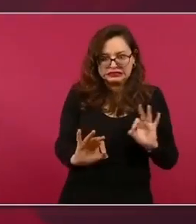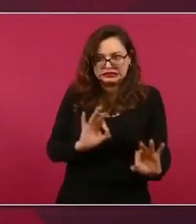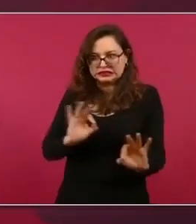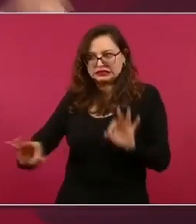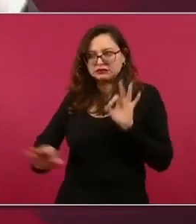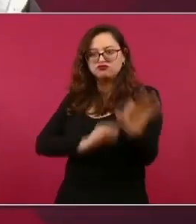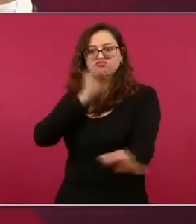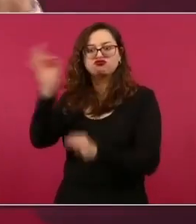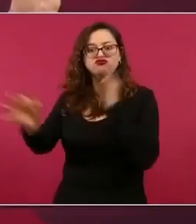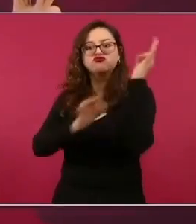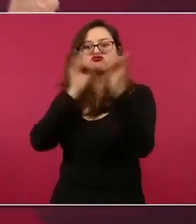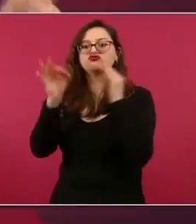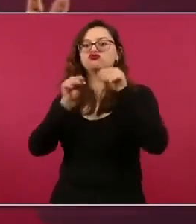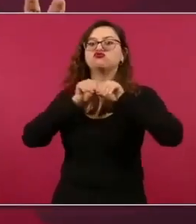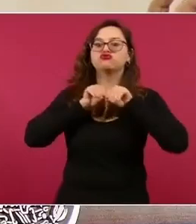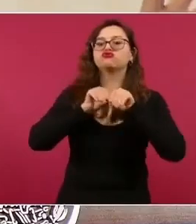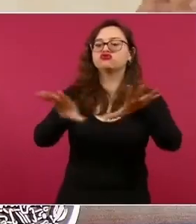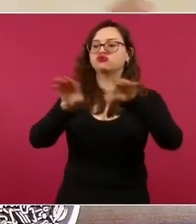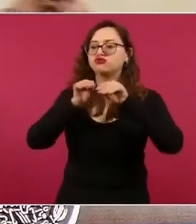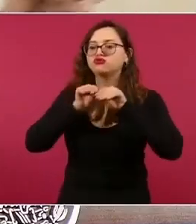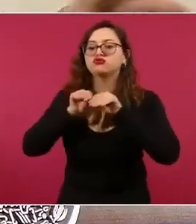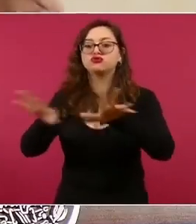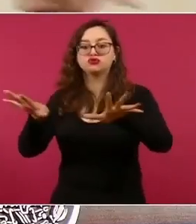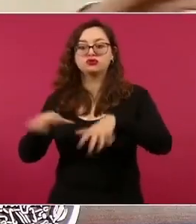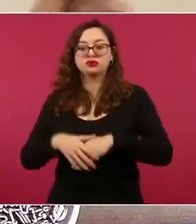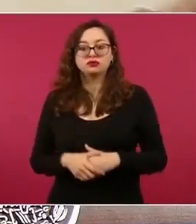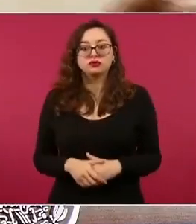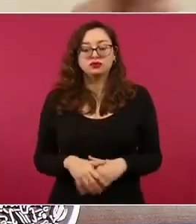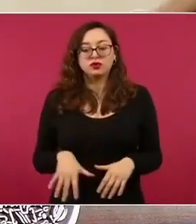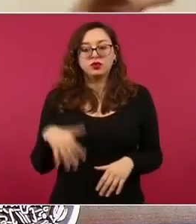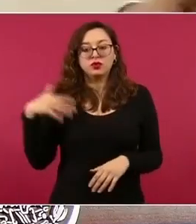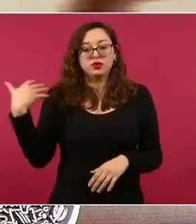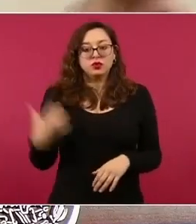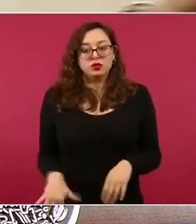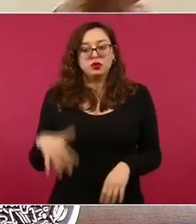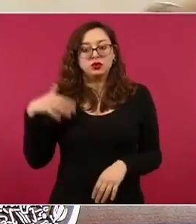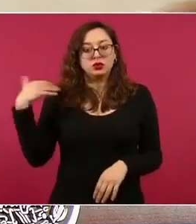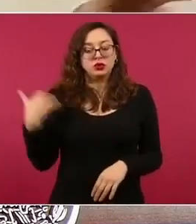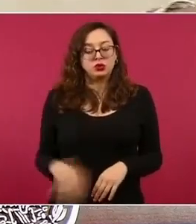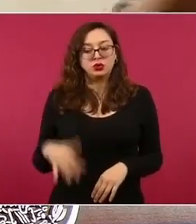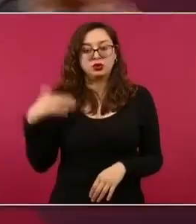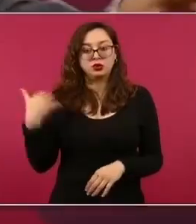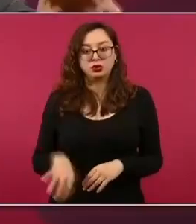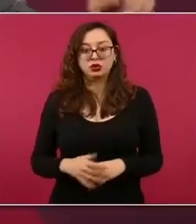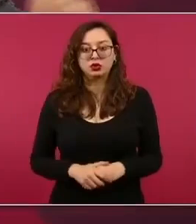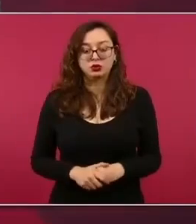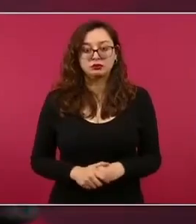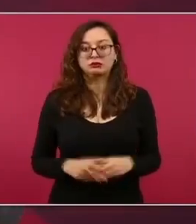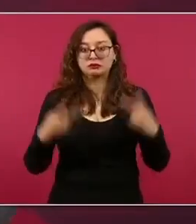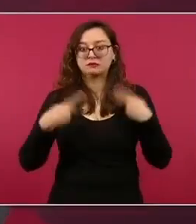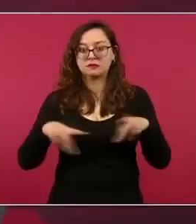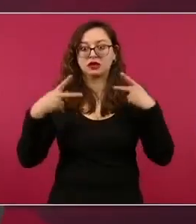lograr actitudes como las que les conté de la señora de